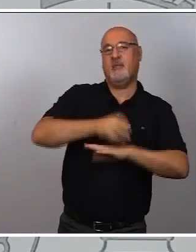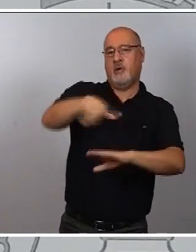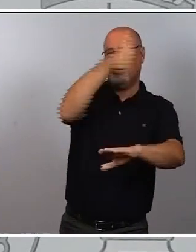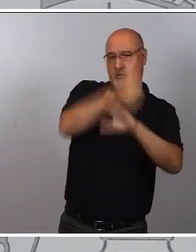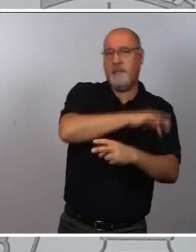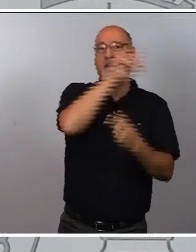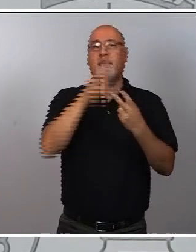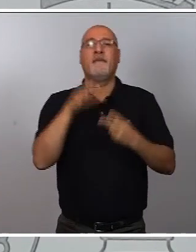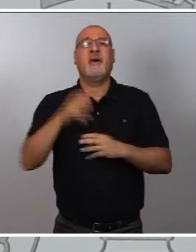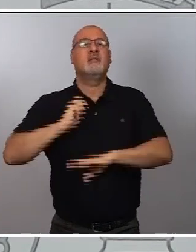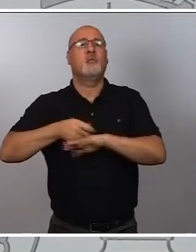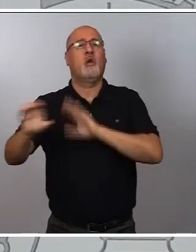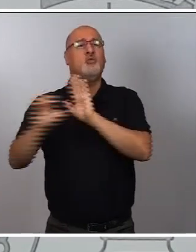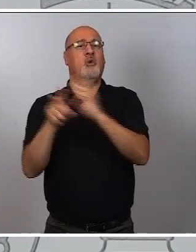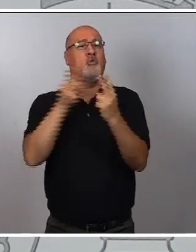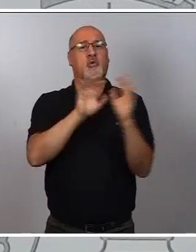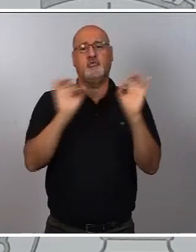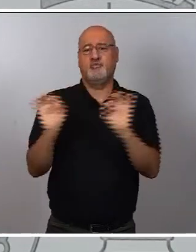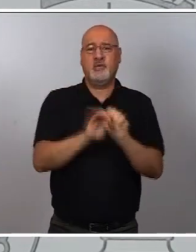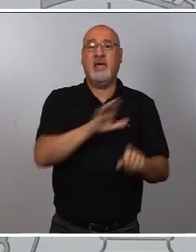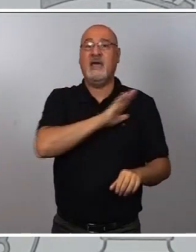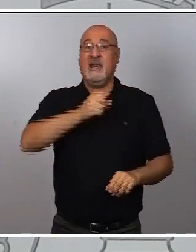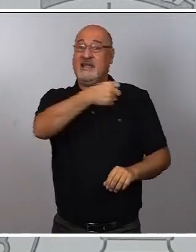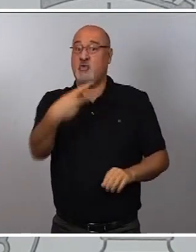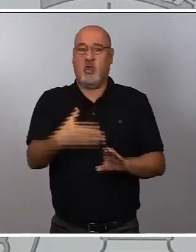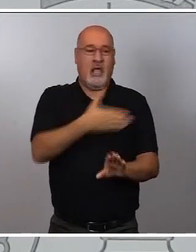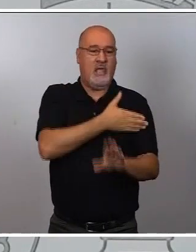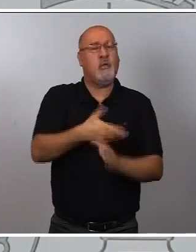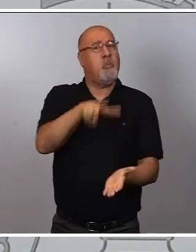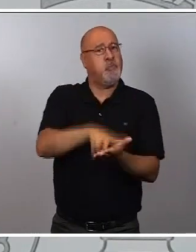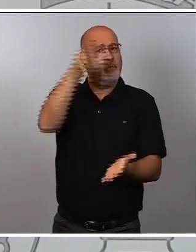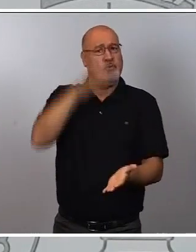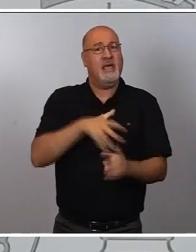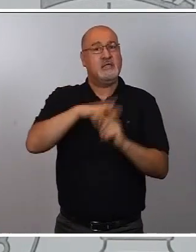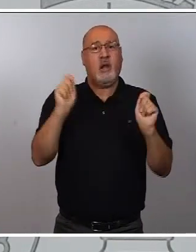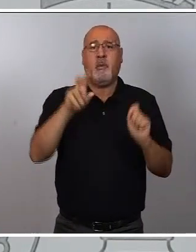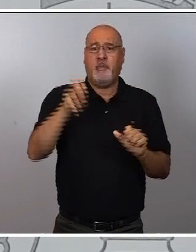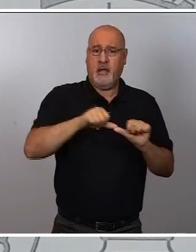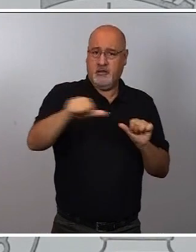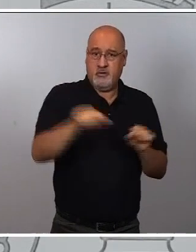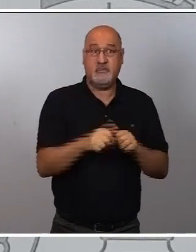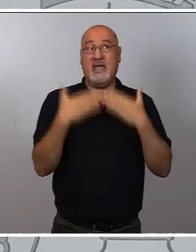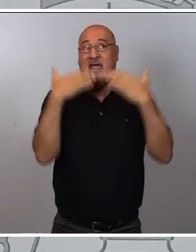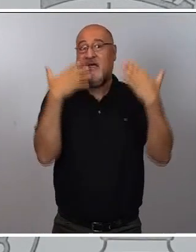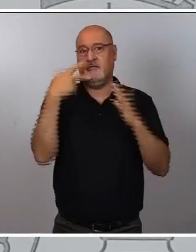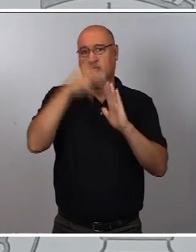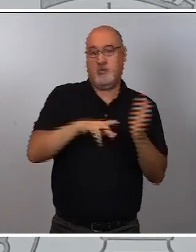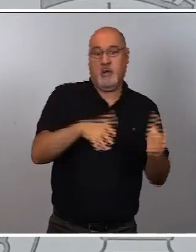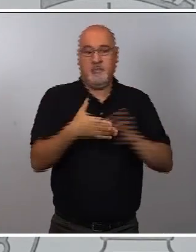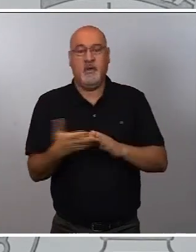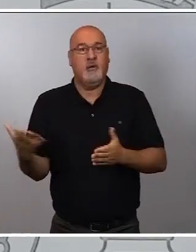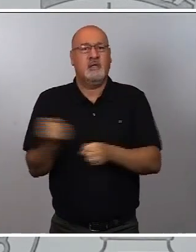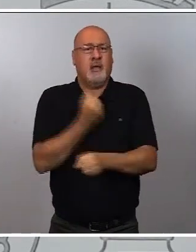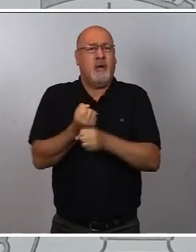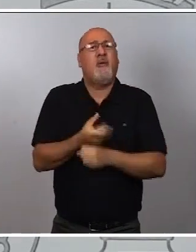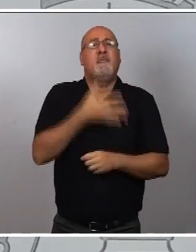Constitucional en resoluciones anteriores que avalaron el estado de alarma. Gracias a estas medidas, al trabajo incesante de